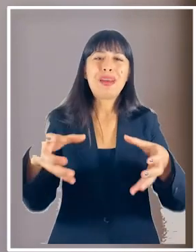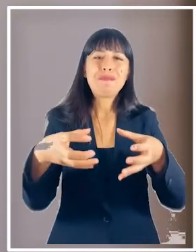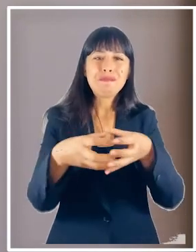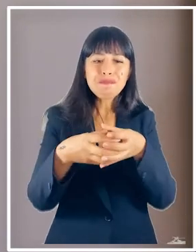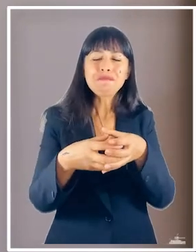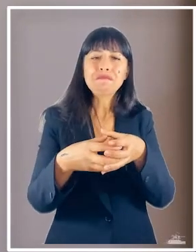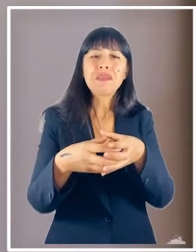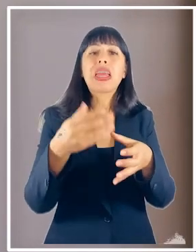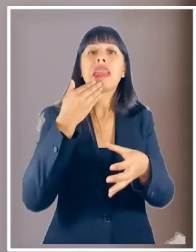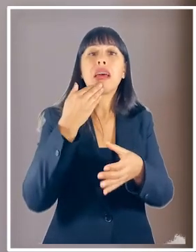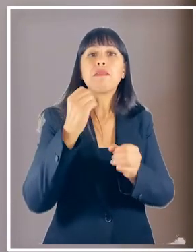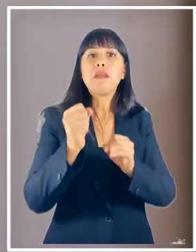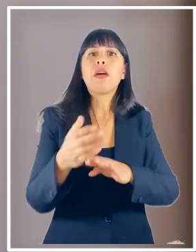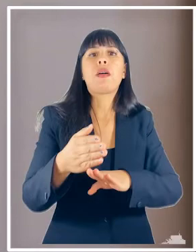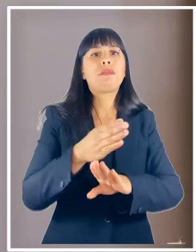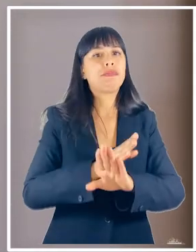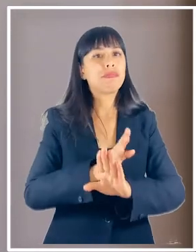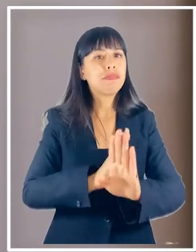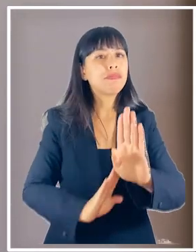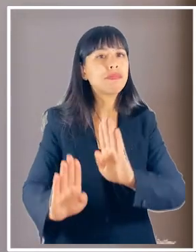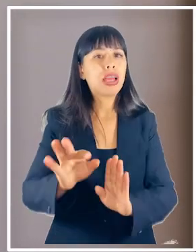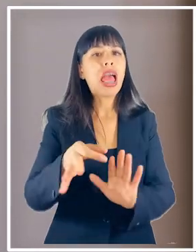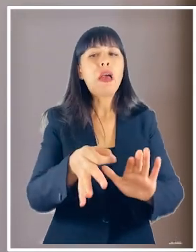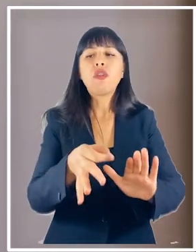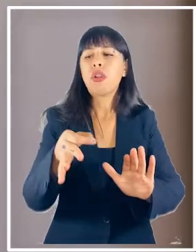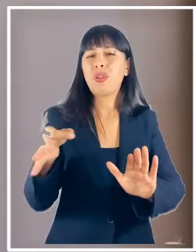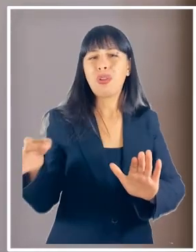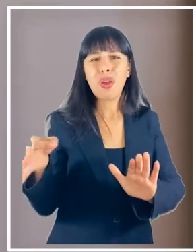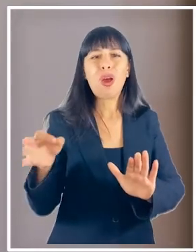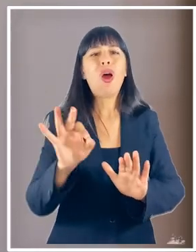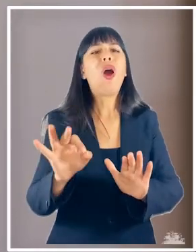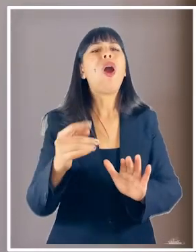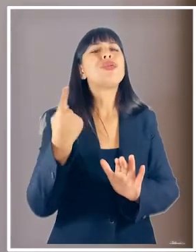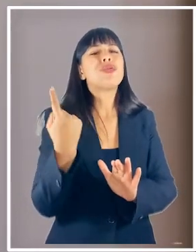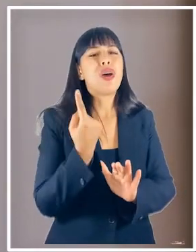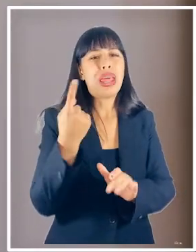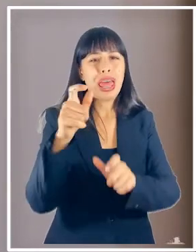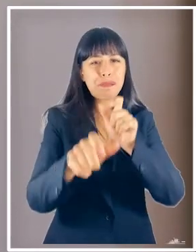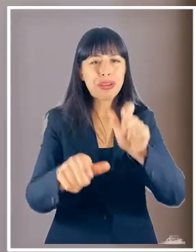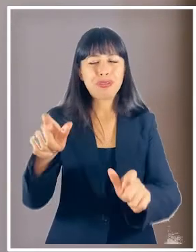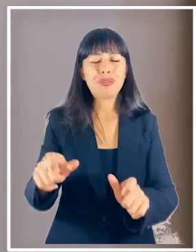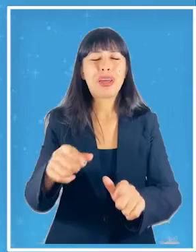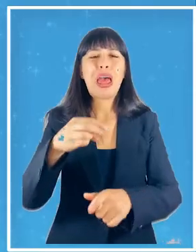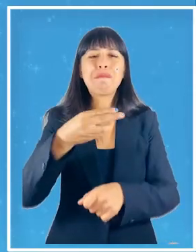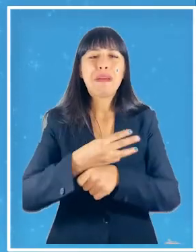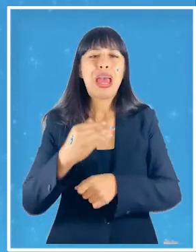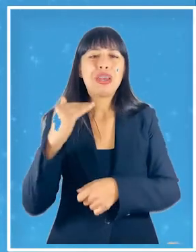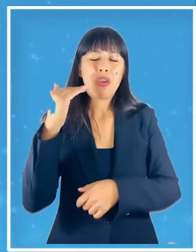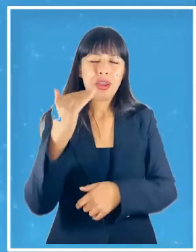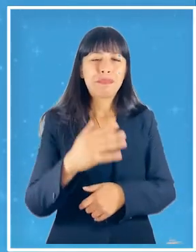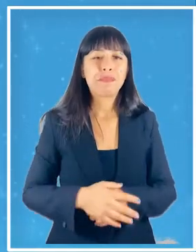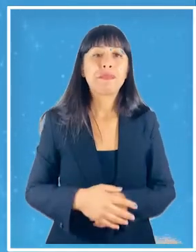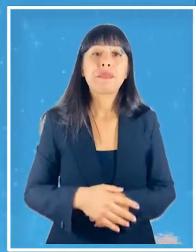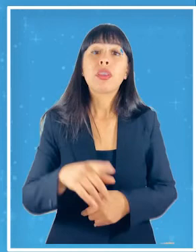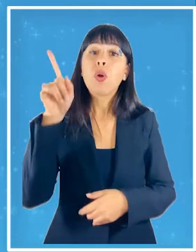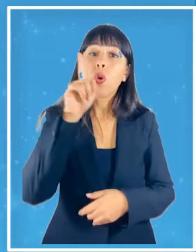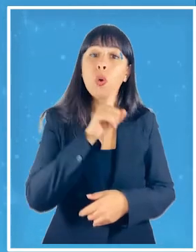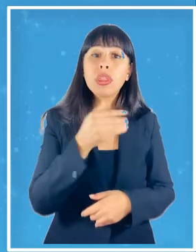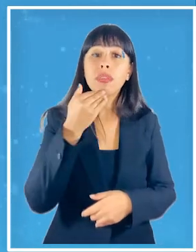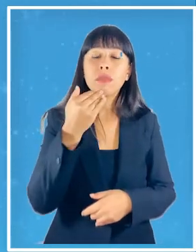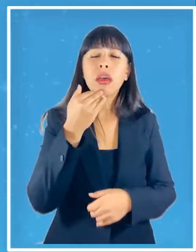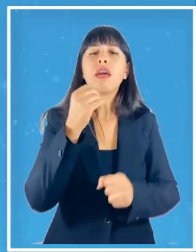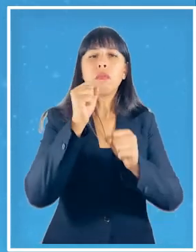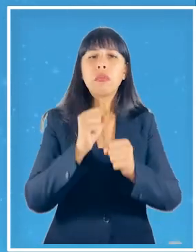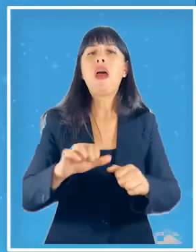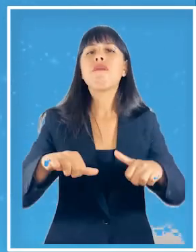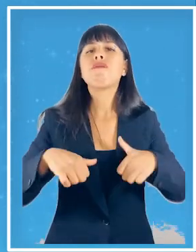esta forma podemos prevenir entonces el aislamiento y la soledad en las personas mayores finalmente se puede tener en